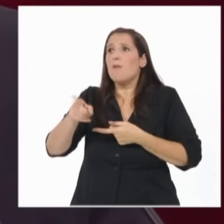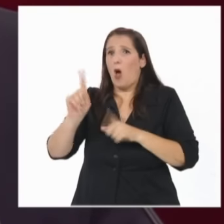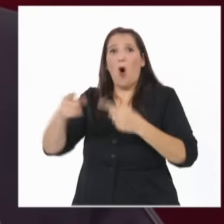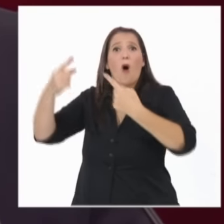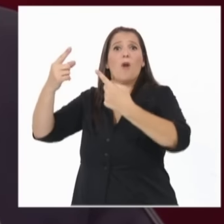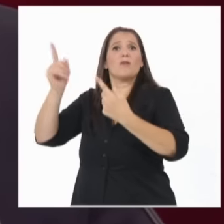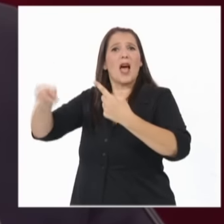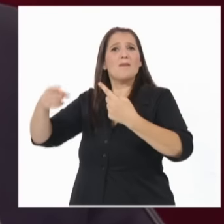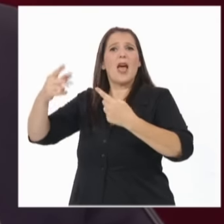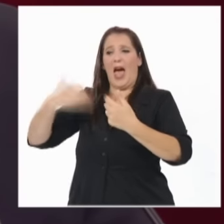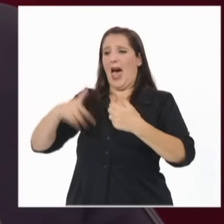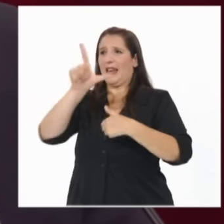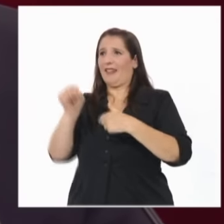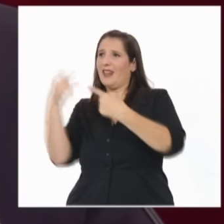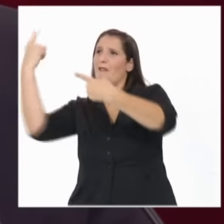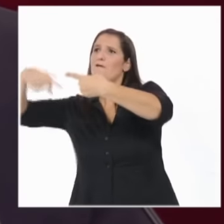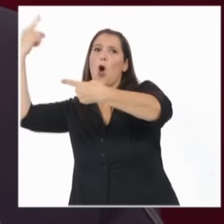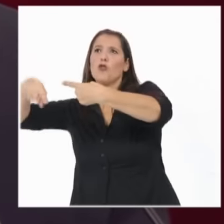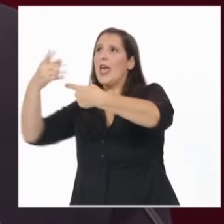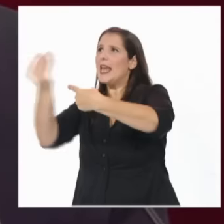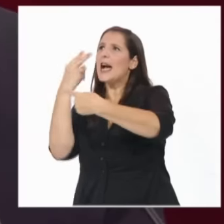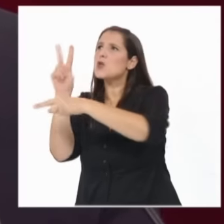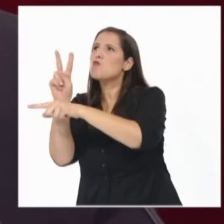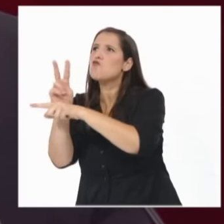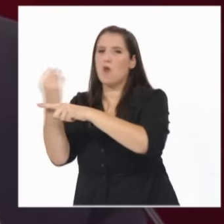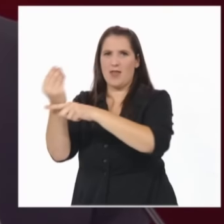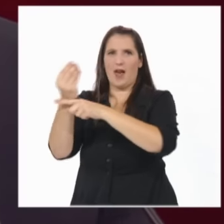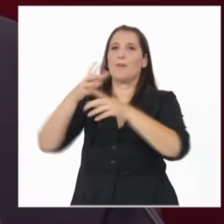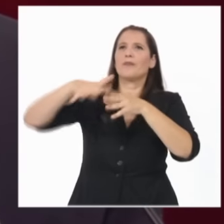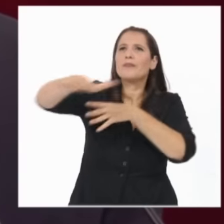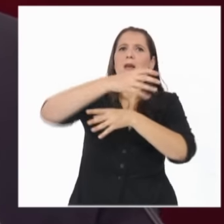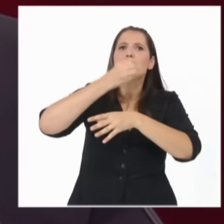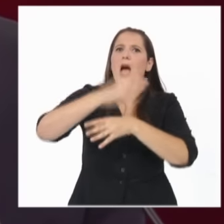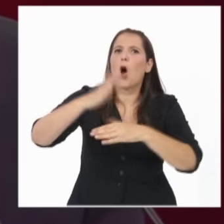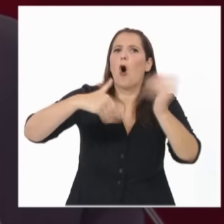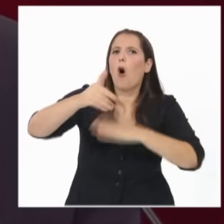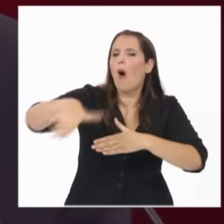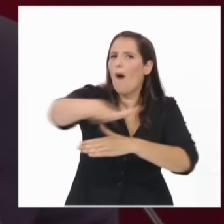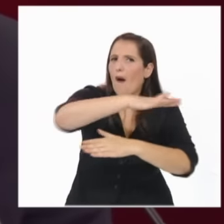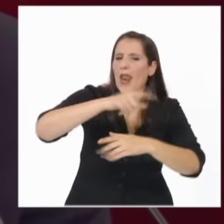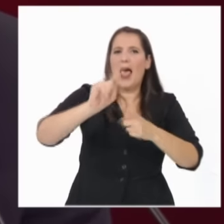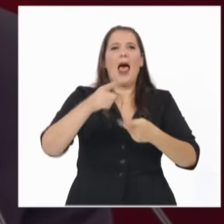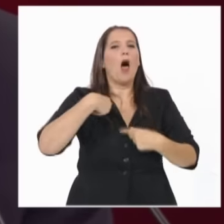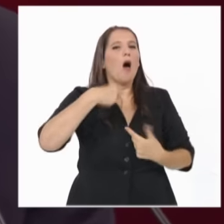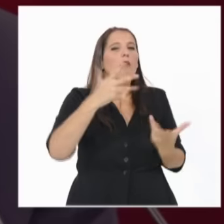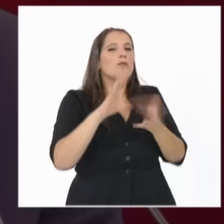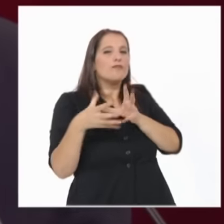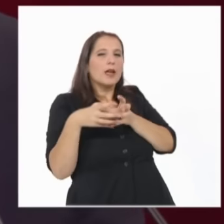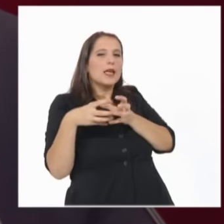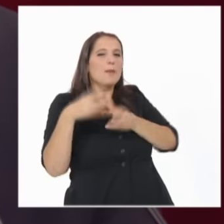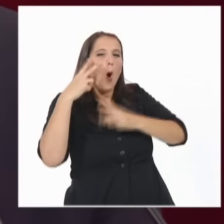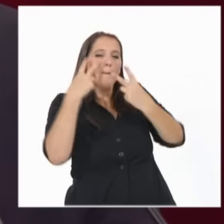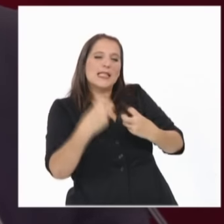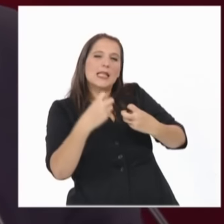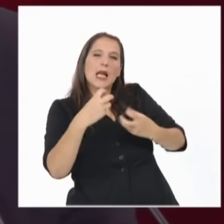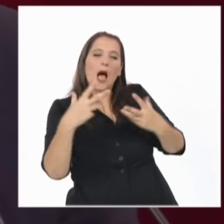fronteras, las mejoras urbanas, la inteligencia criminal y la prevención. Porque